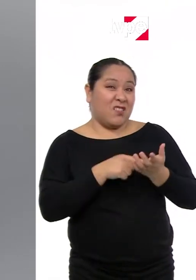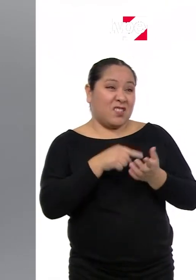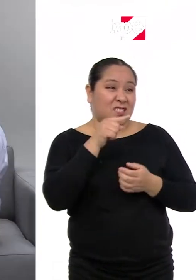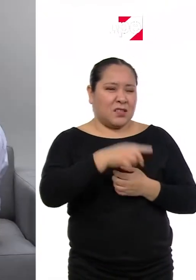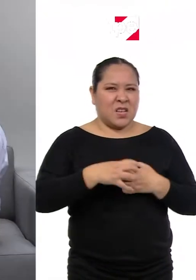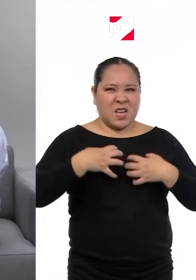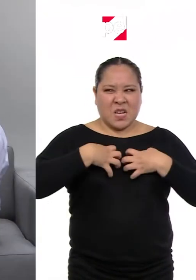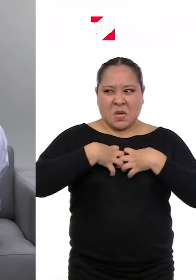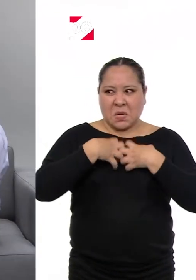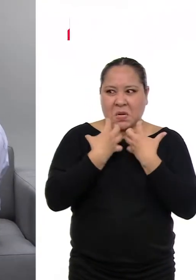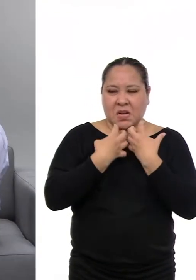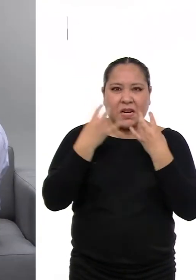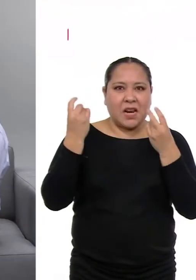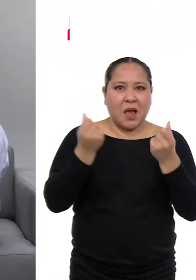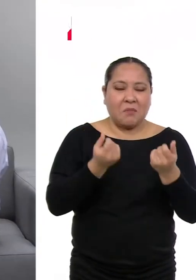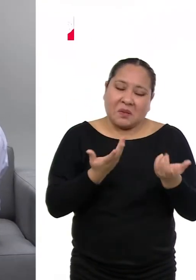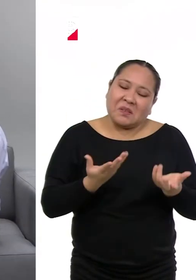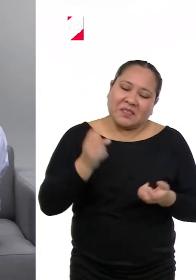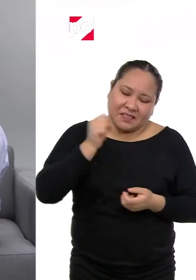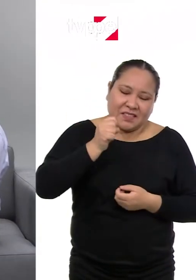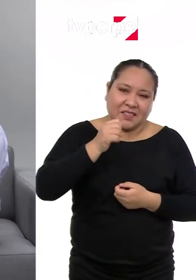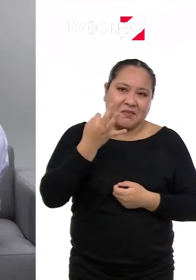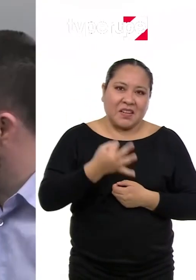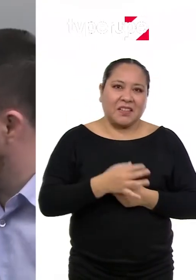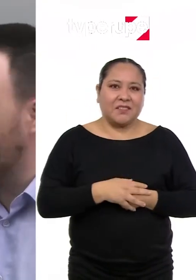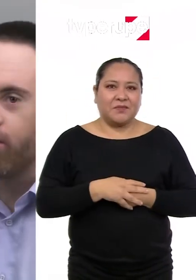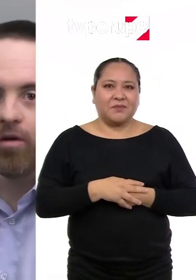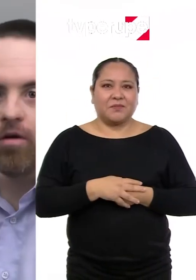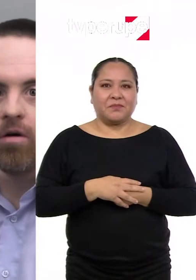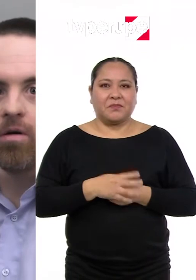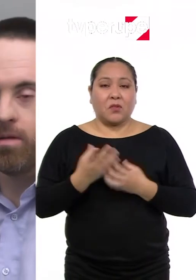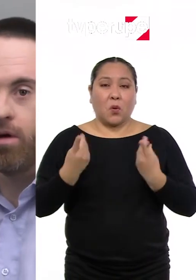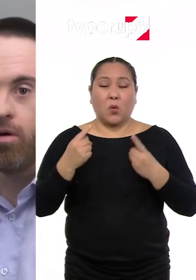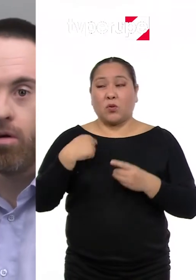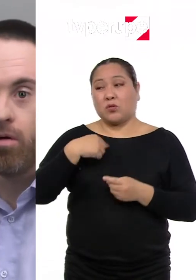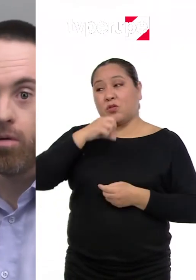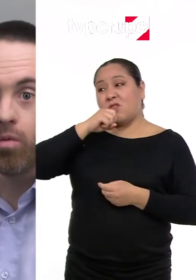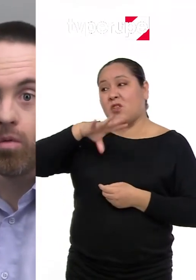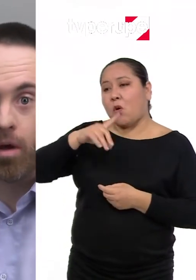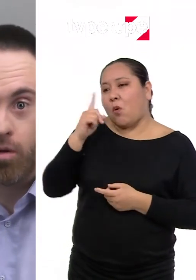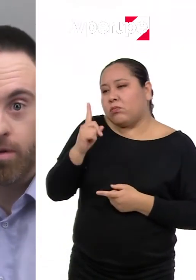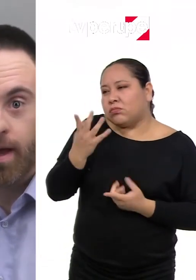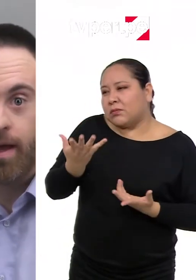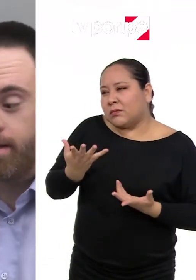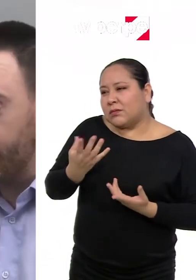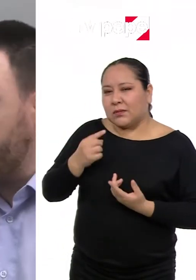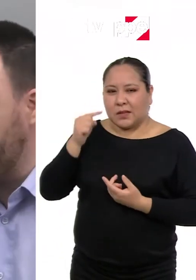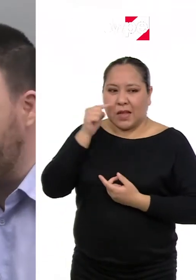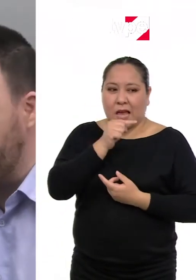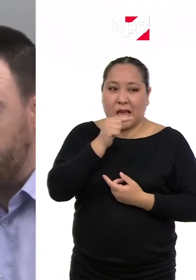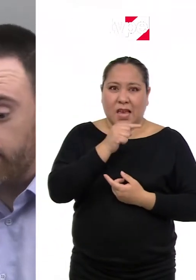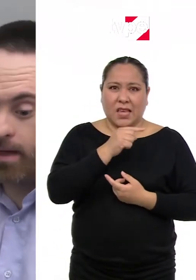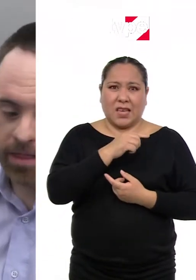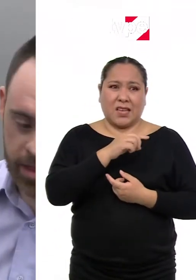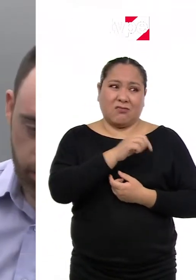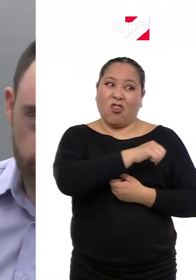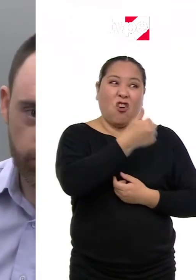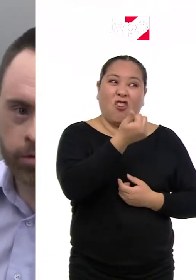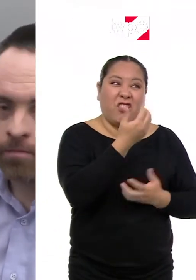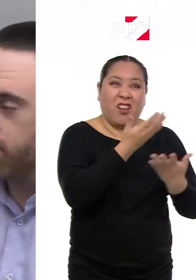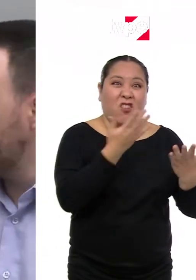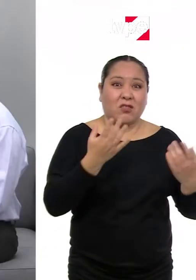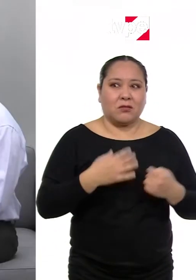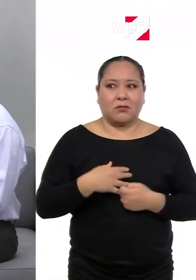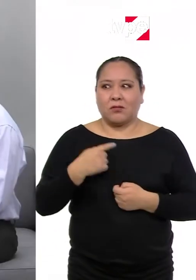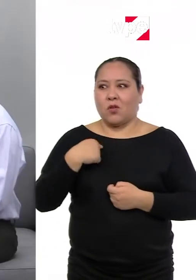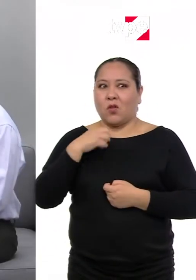poco rabioso, ¿vale? Cuando digo una cosa, ella hace lo